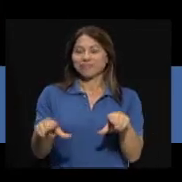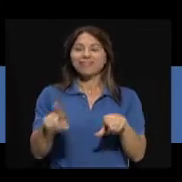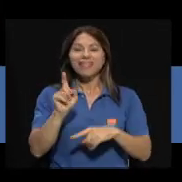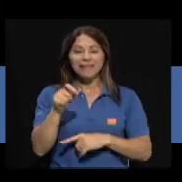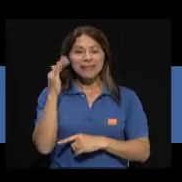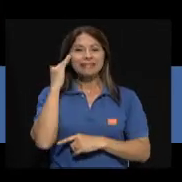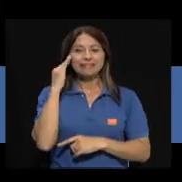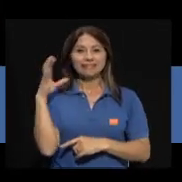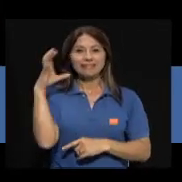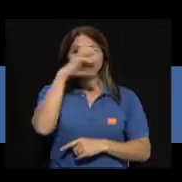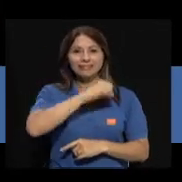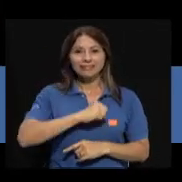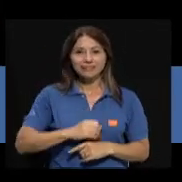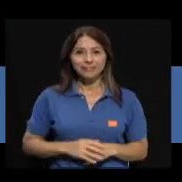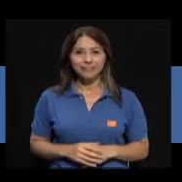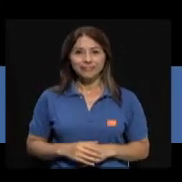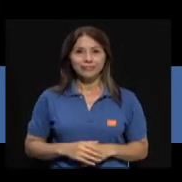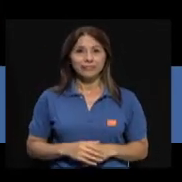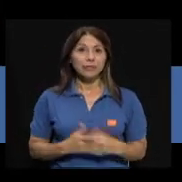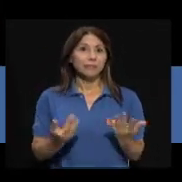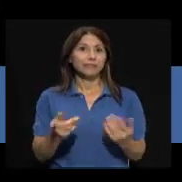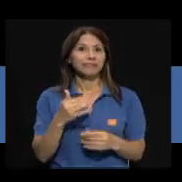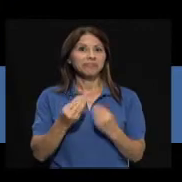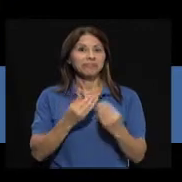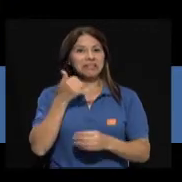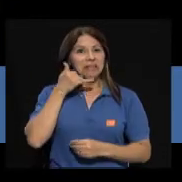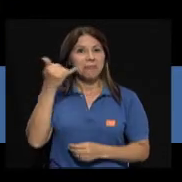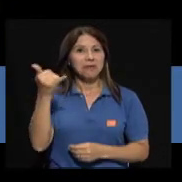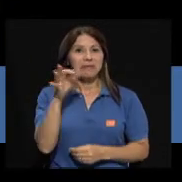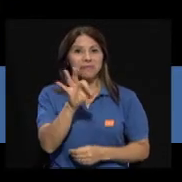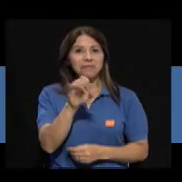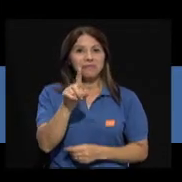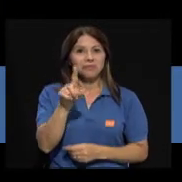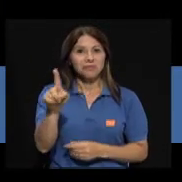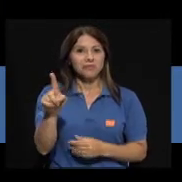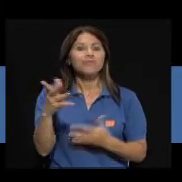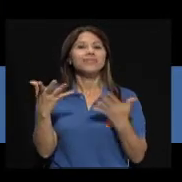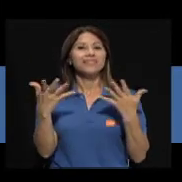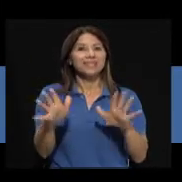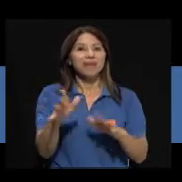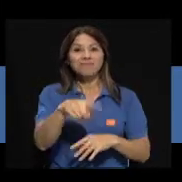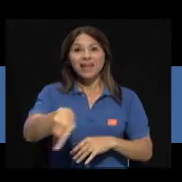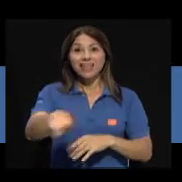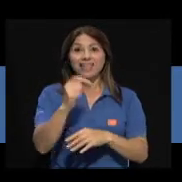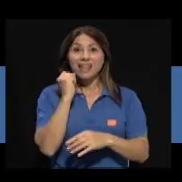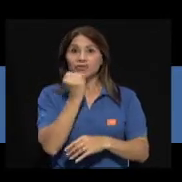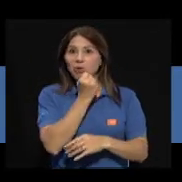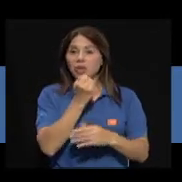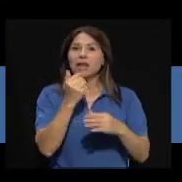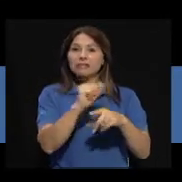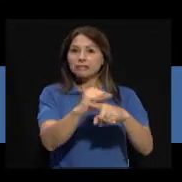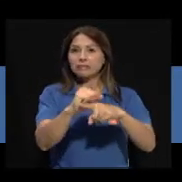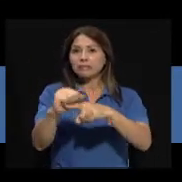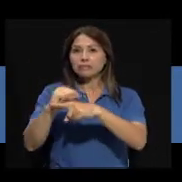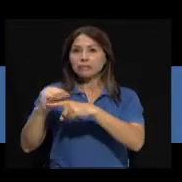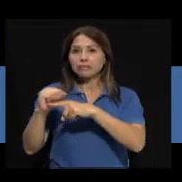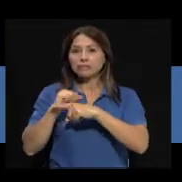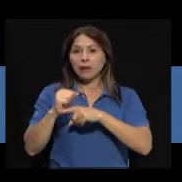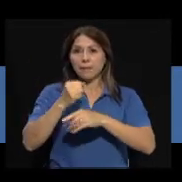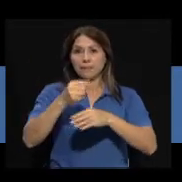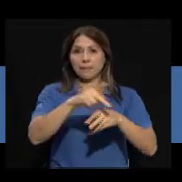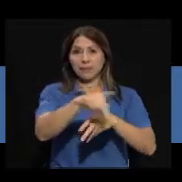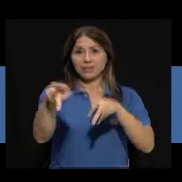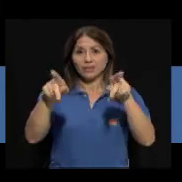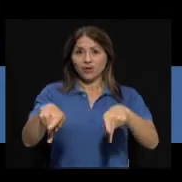aquí, ya hay que conscientizarlo. Y no, llamar a 911 y ya tenemos capacitado por lo menos aquí en la Soda con el